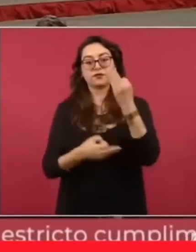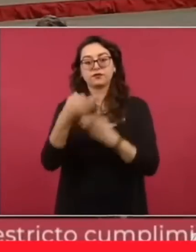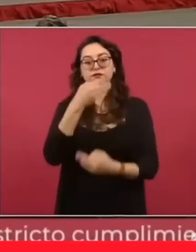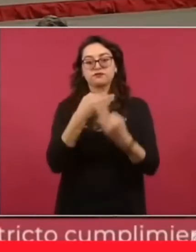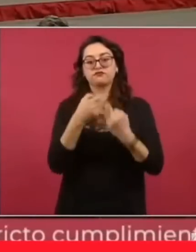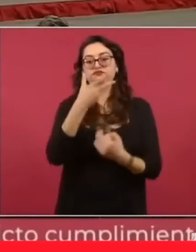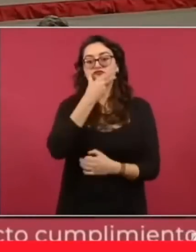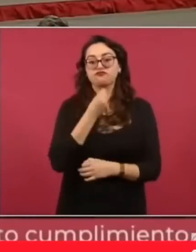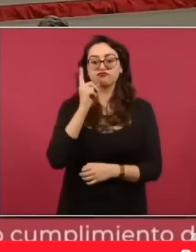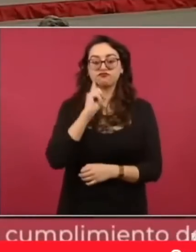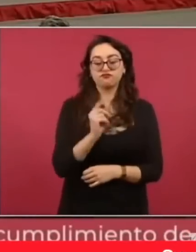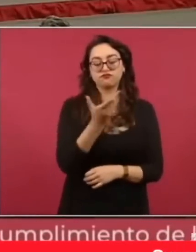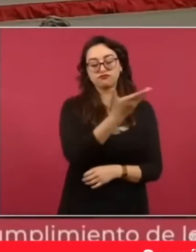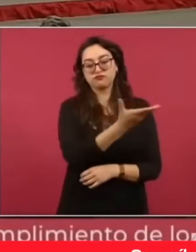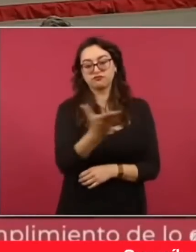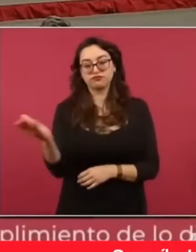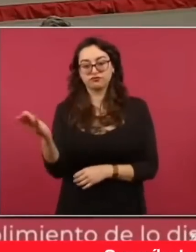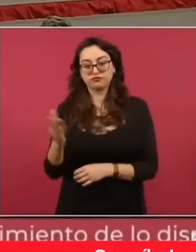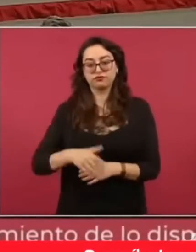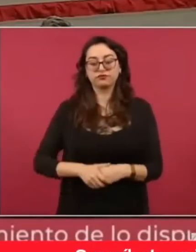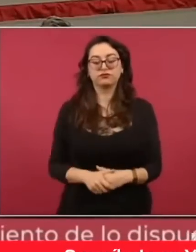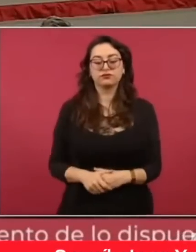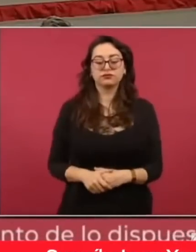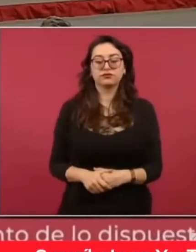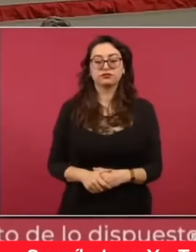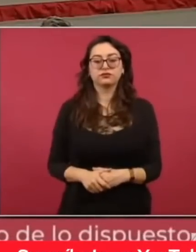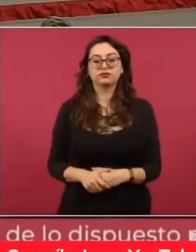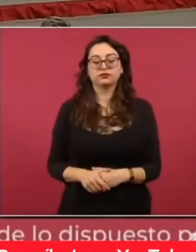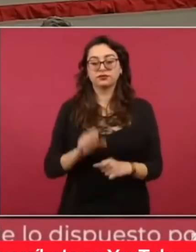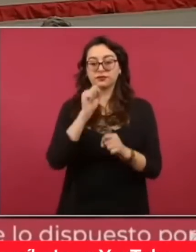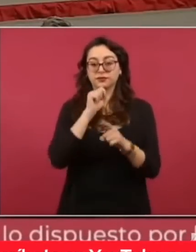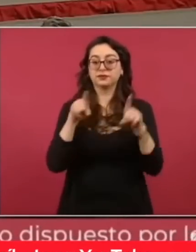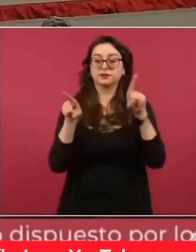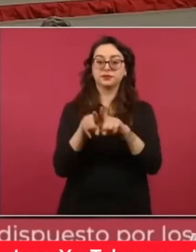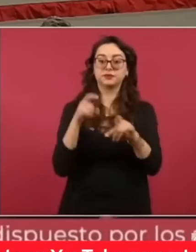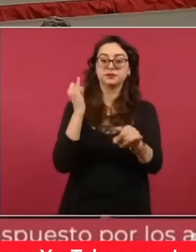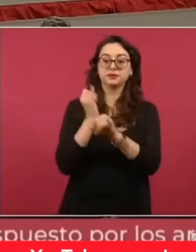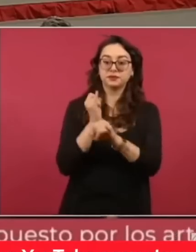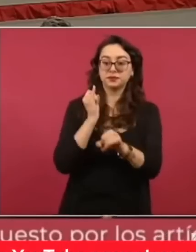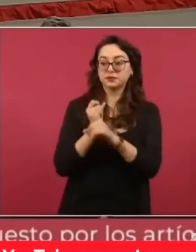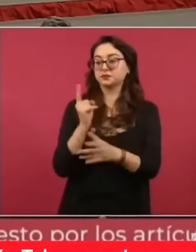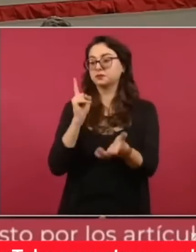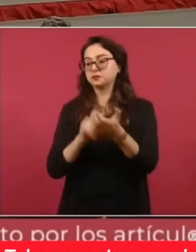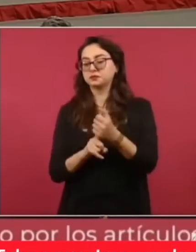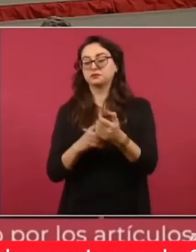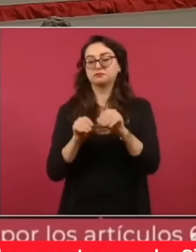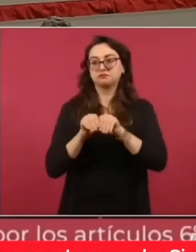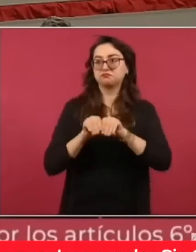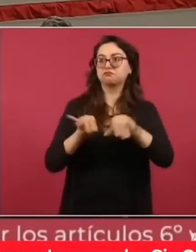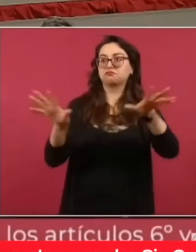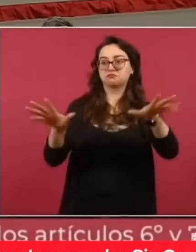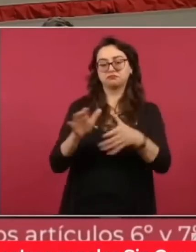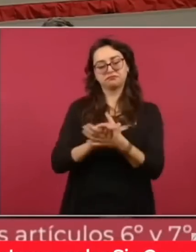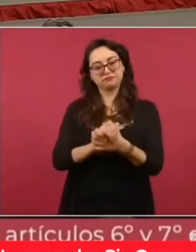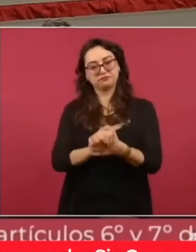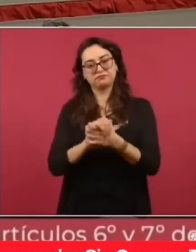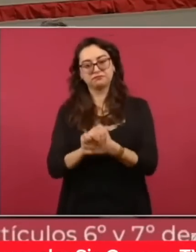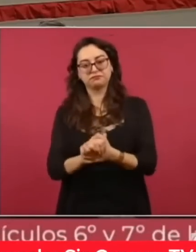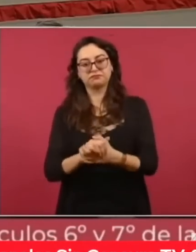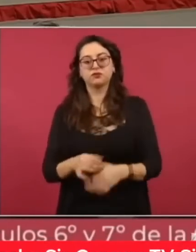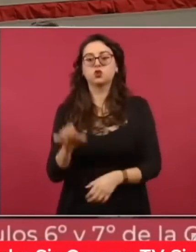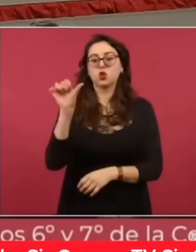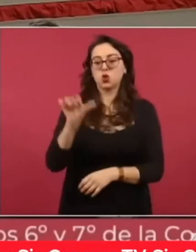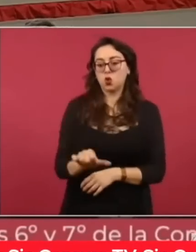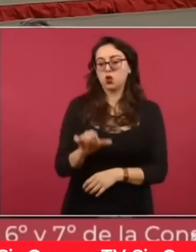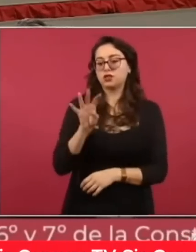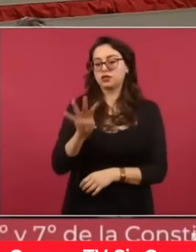los que nos acompañan aquí, y a todos los que nos ven a través de redes sociales, este es el Quien es Quien en las mentiras de la semana, y hoy es diecinueve de